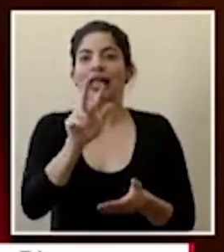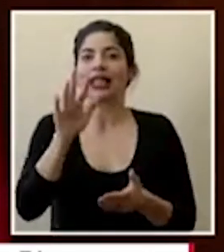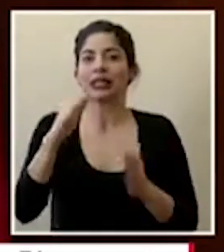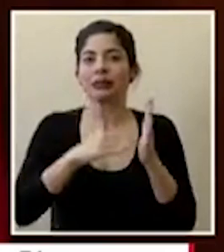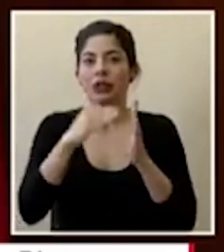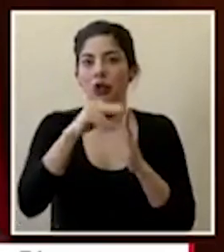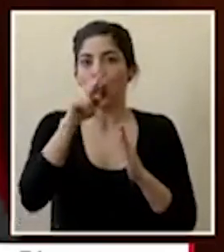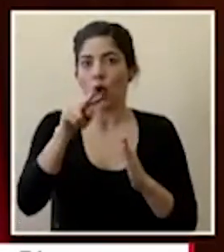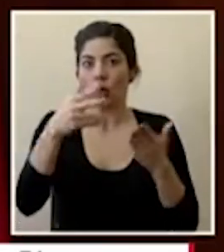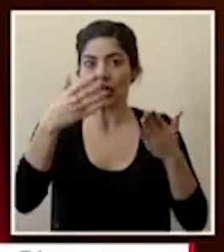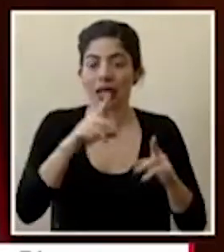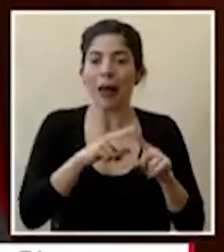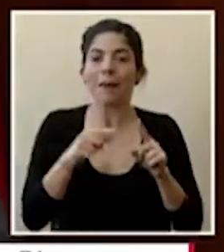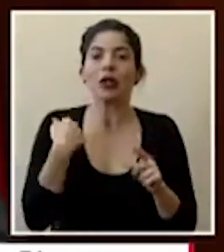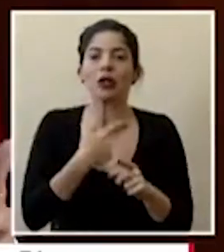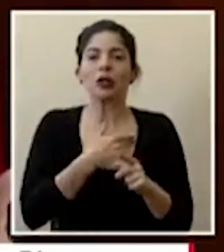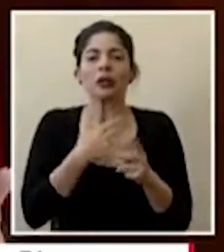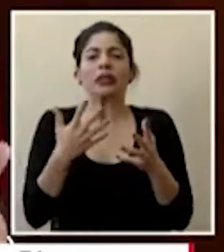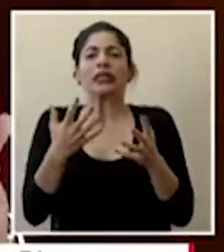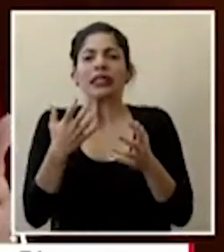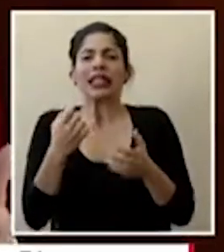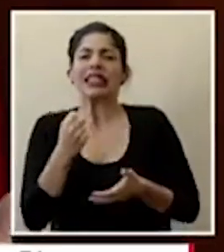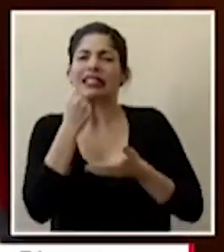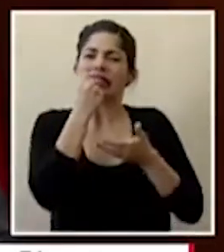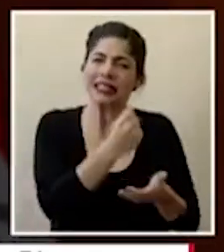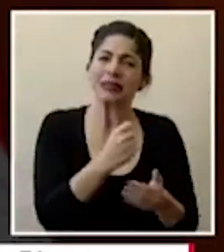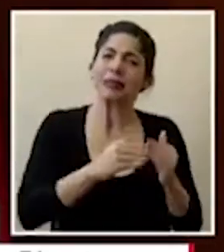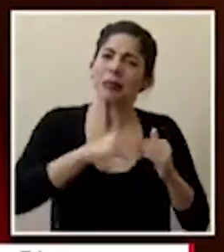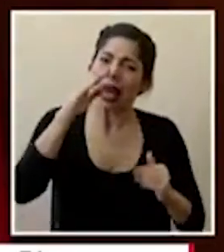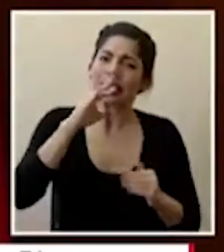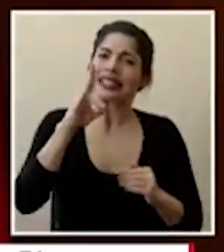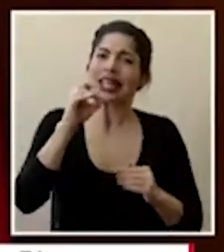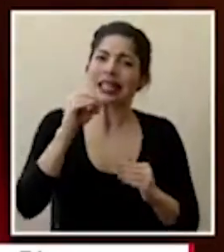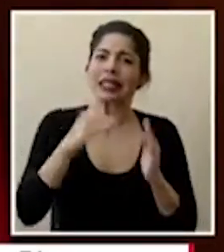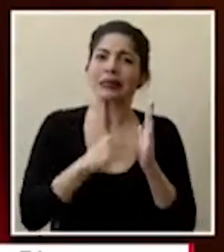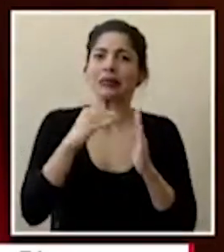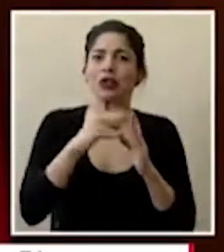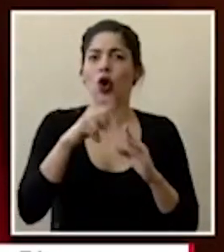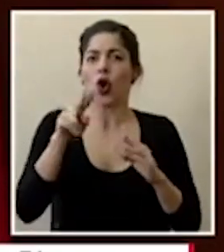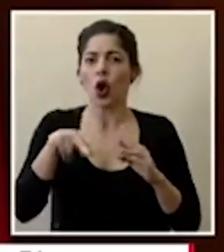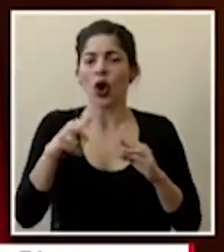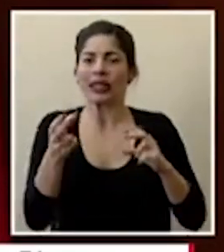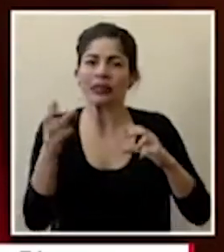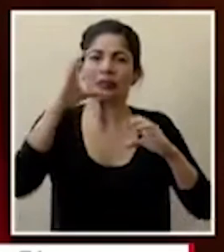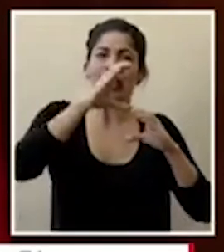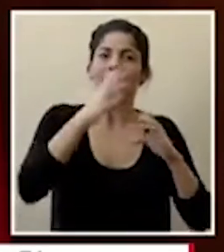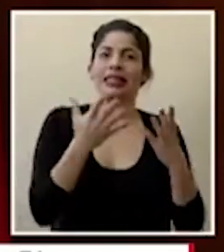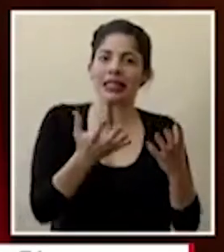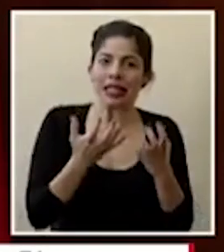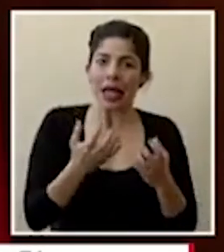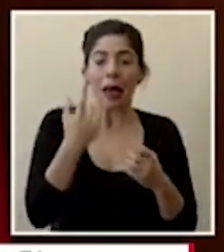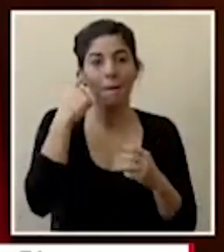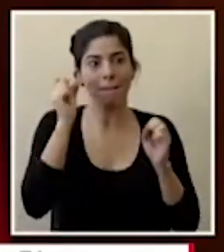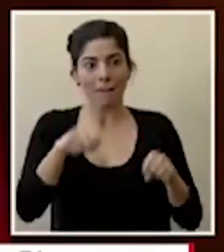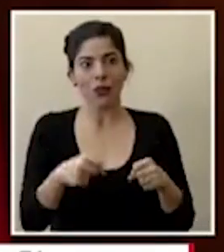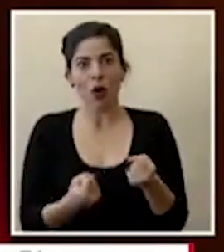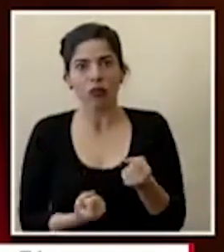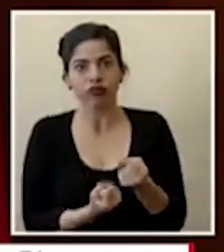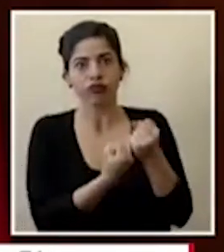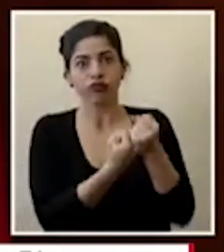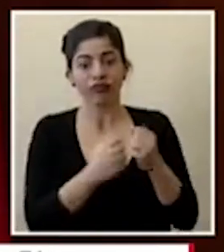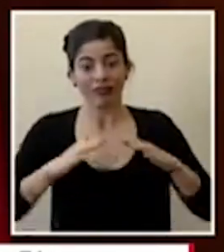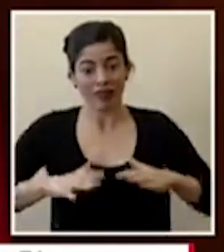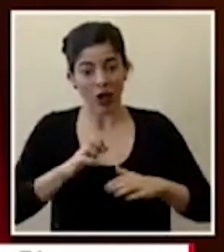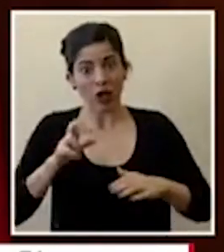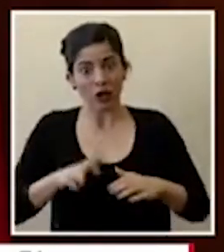la idea es poder apoyarlos en al menos unos 70 millones de colones más para poder impulsar esta capacidad desde